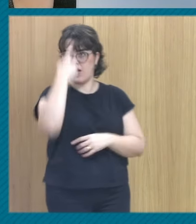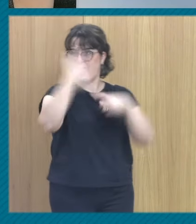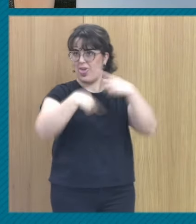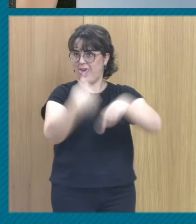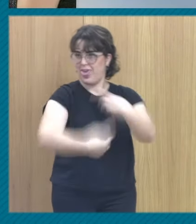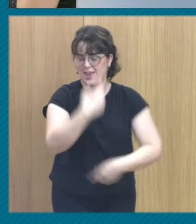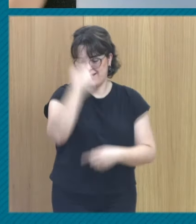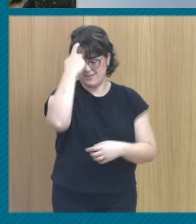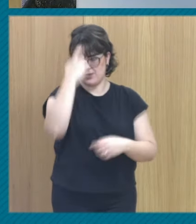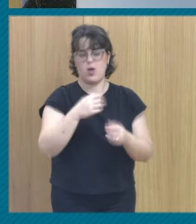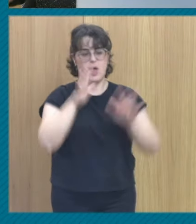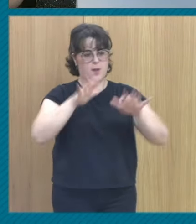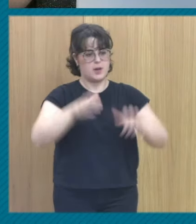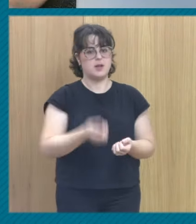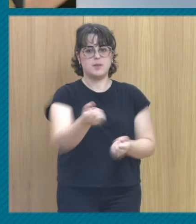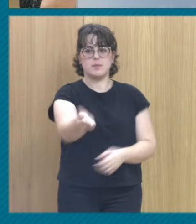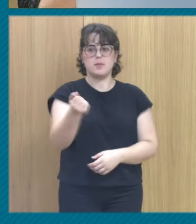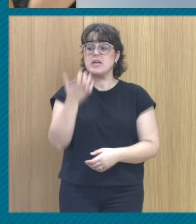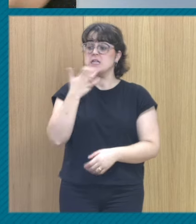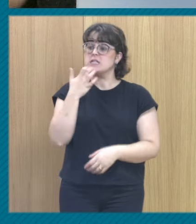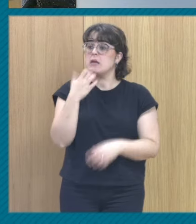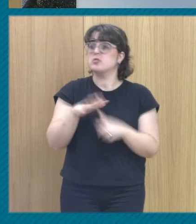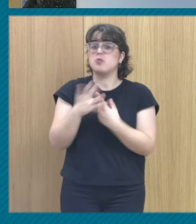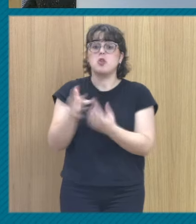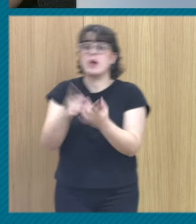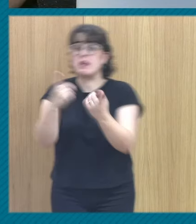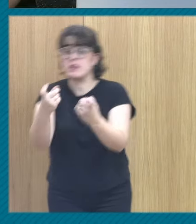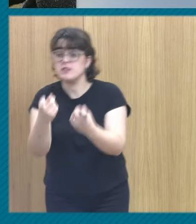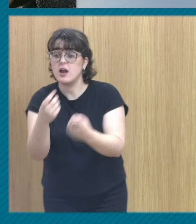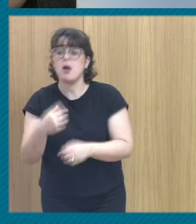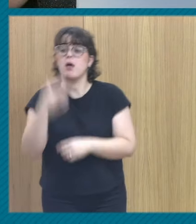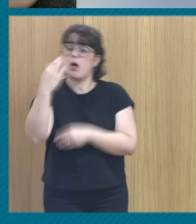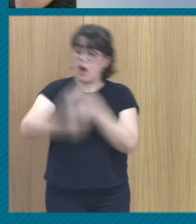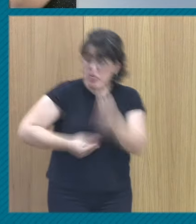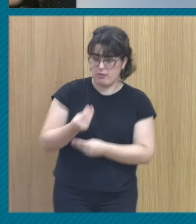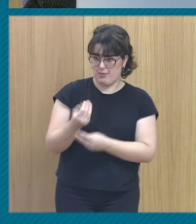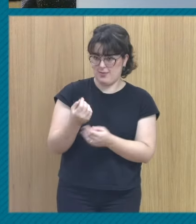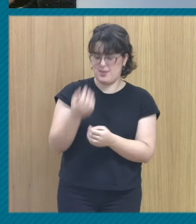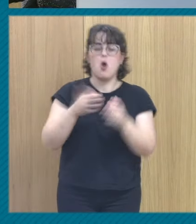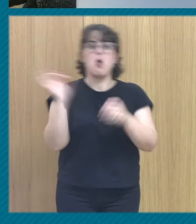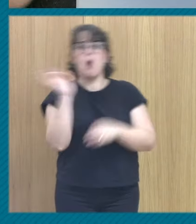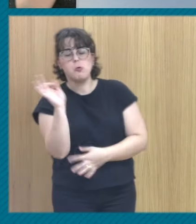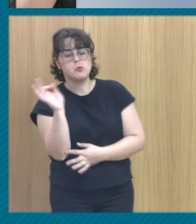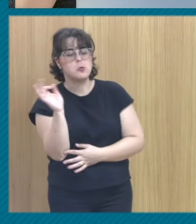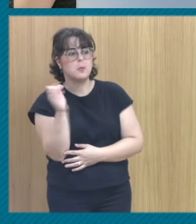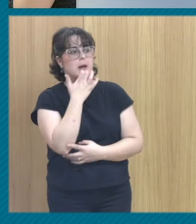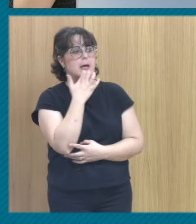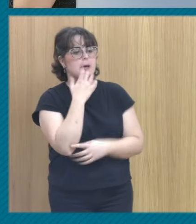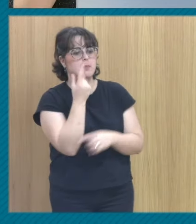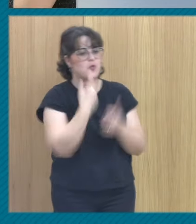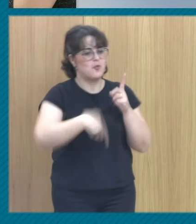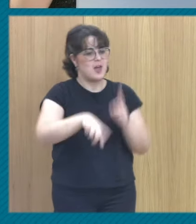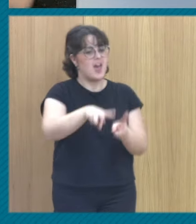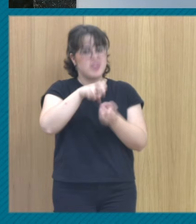aprende a sumar y a restar y abre el cajón cuando va a hacer la compra o cuando hace la declaración de hacienda o cuando devuelve las vueltas en una